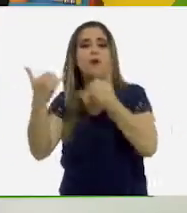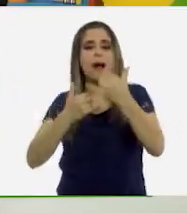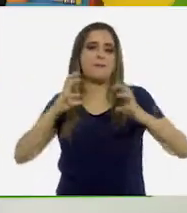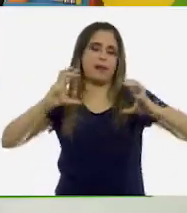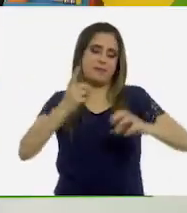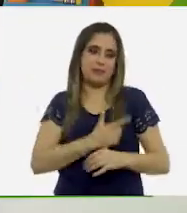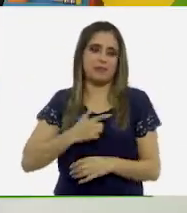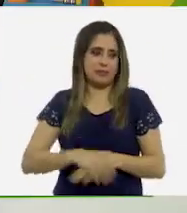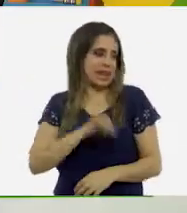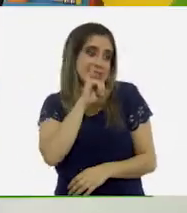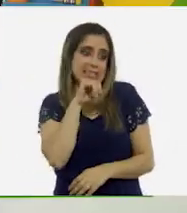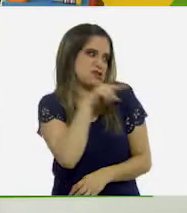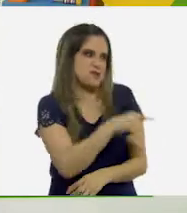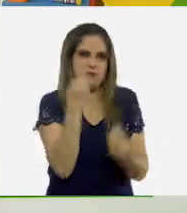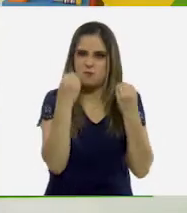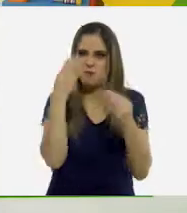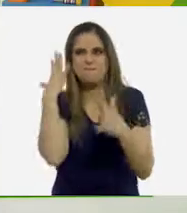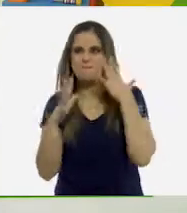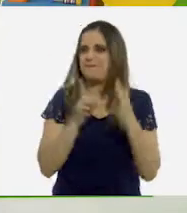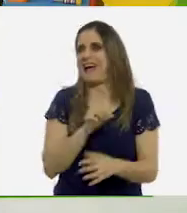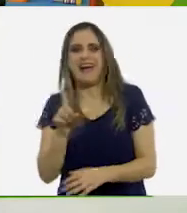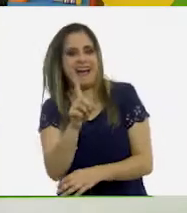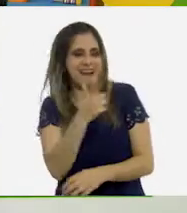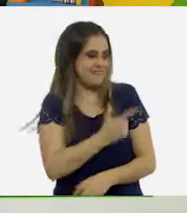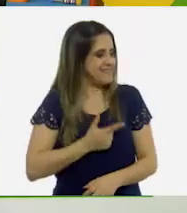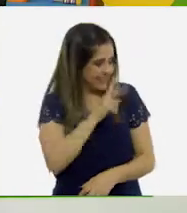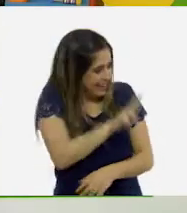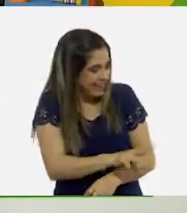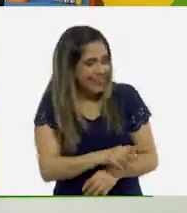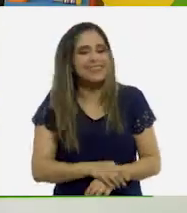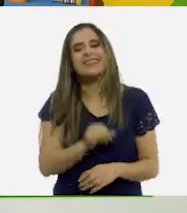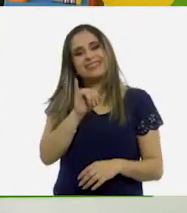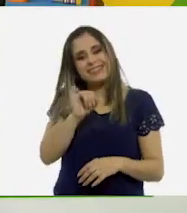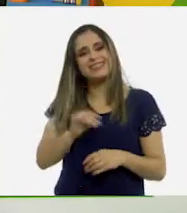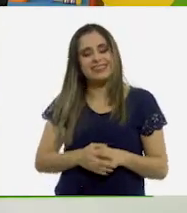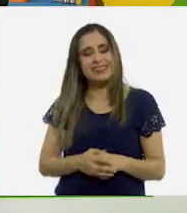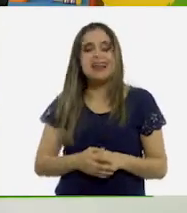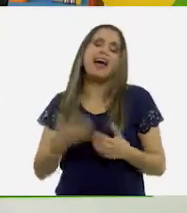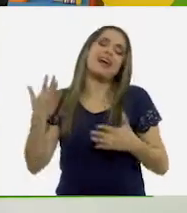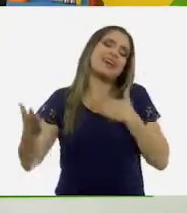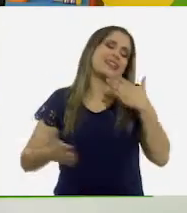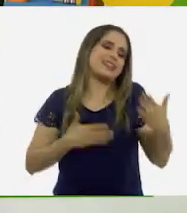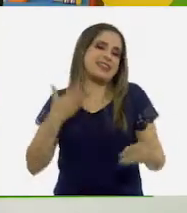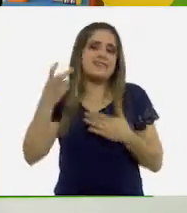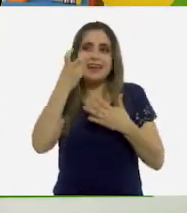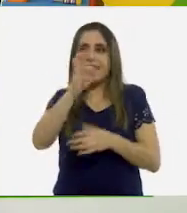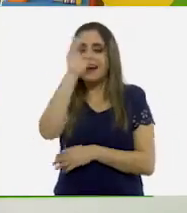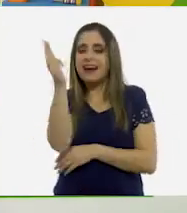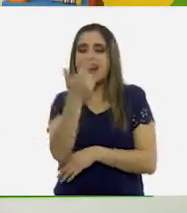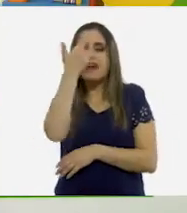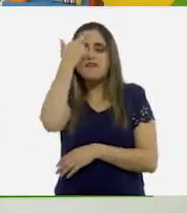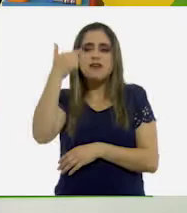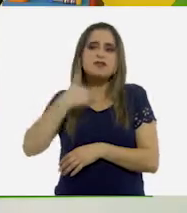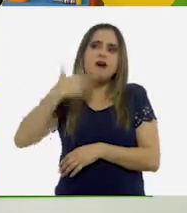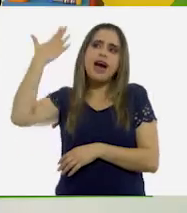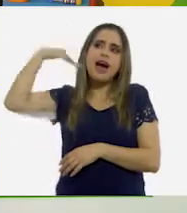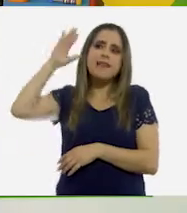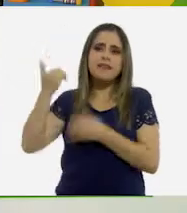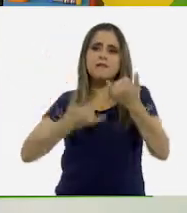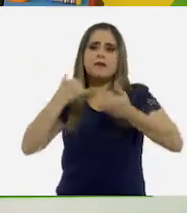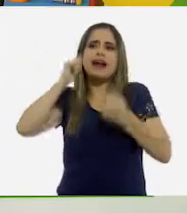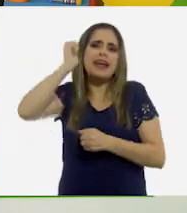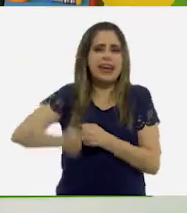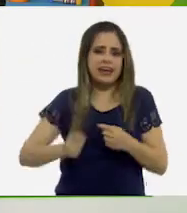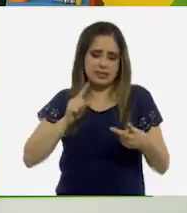eres una niña muy intrépida, Rosita. Oigan, qué divertido ha sido recordar con qué jugábamos y cuáles